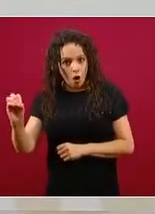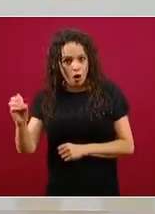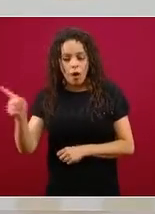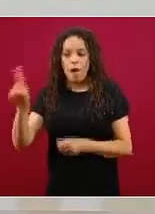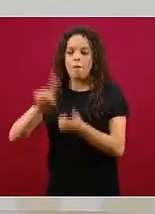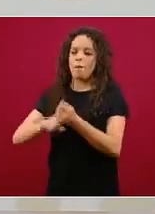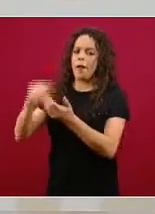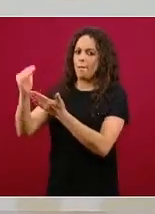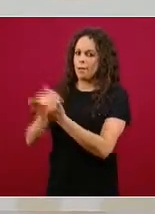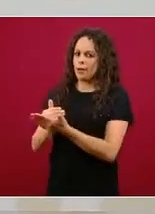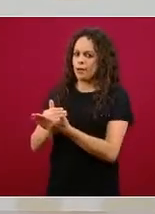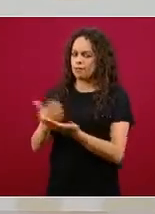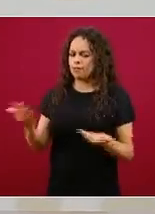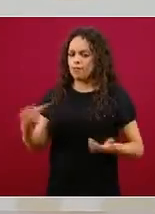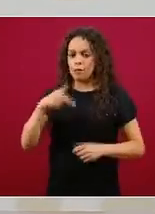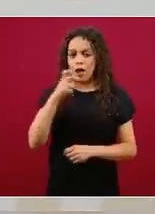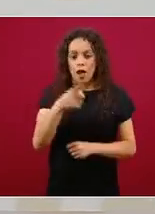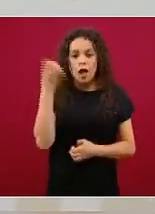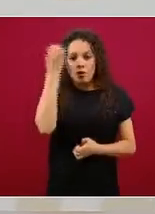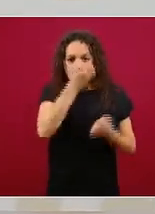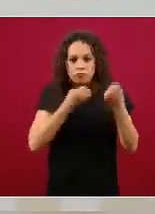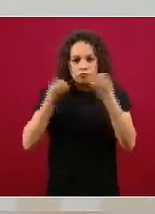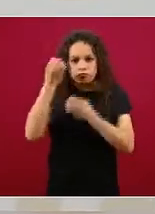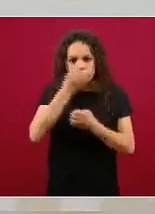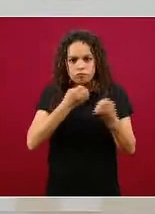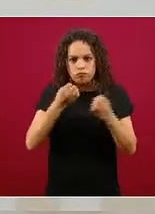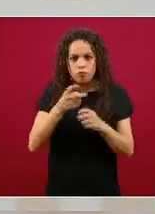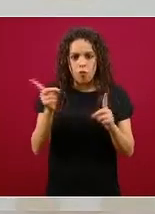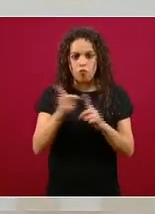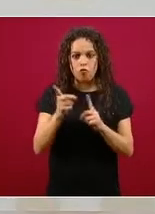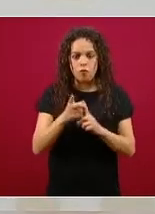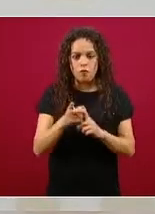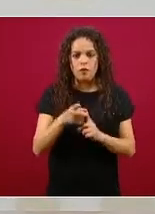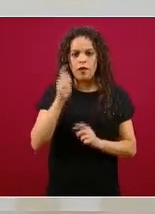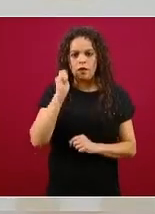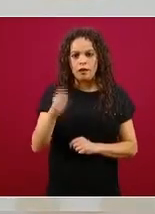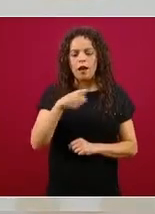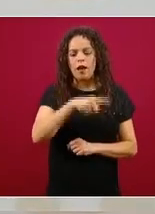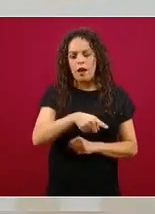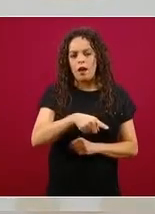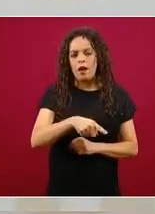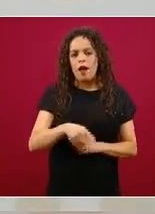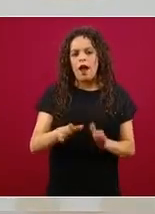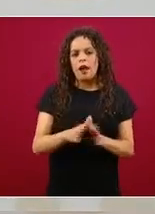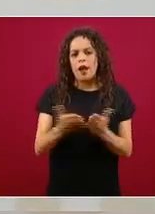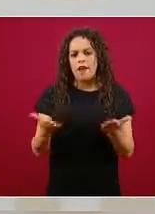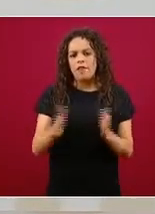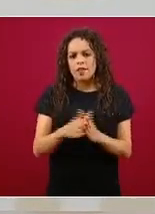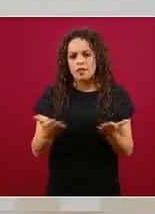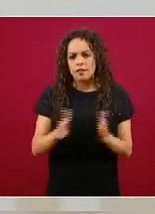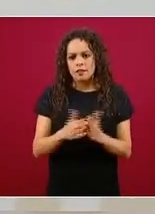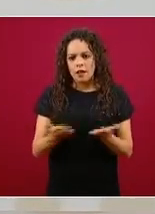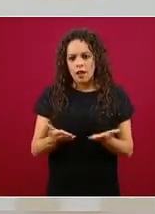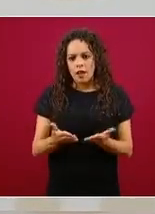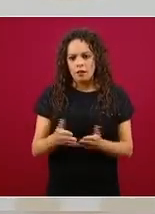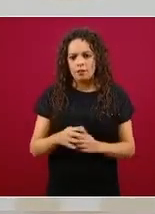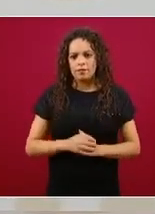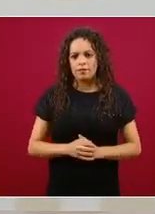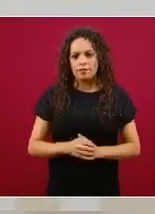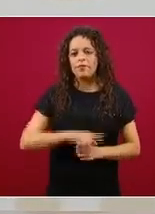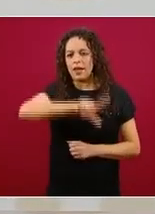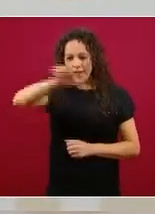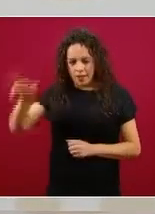estudio de una prestigiosa revista científica el New England Journal of Medicine entonces me lo voy a leer